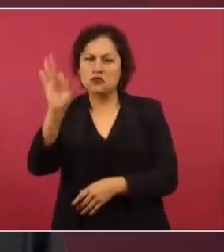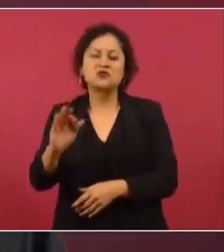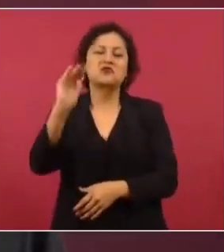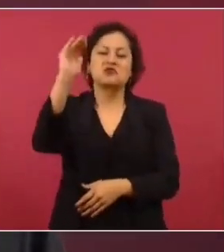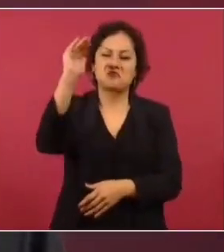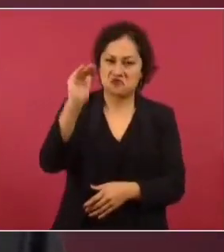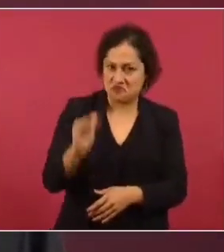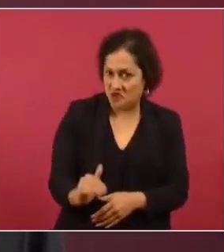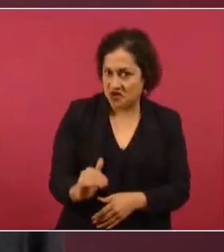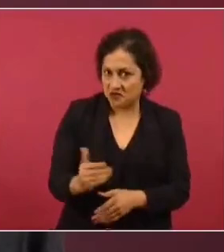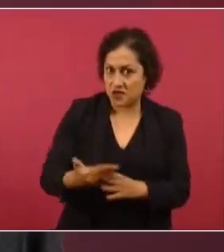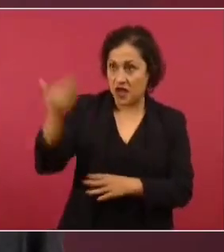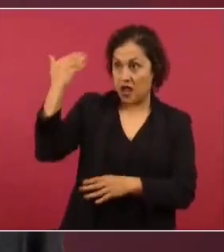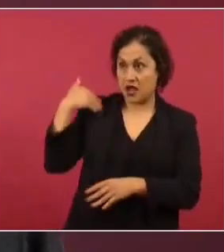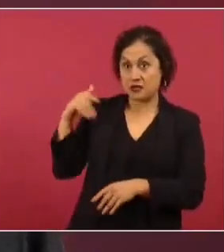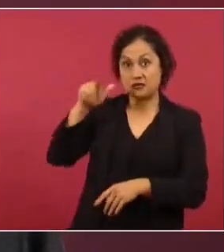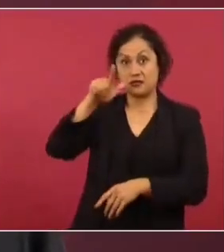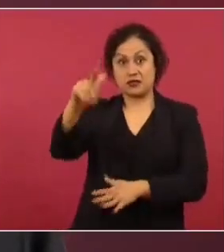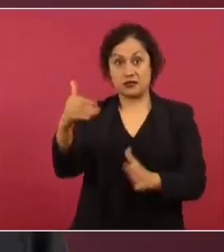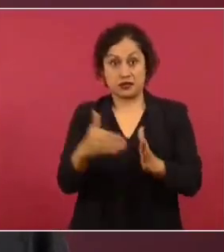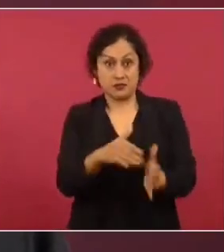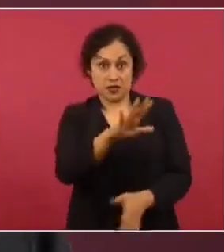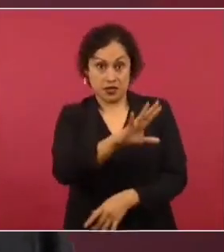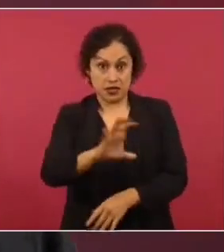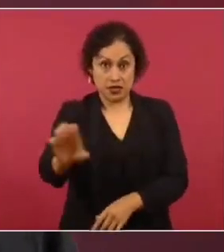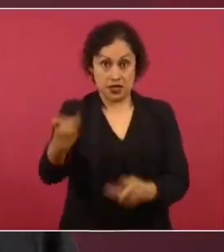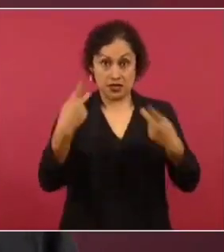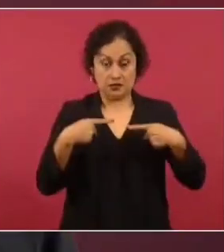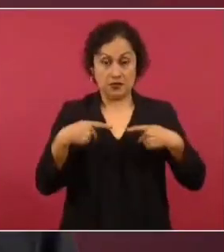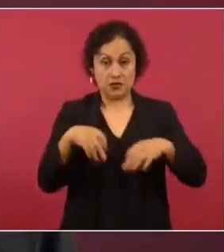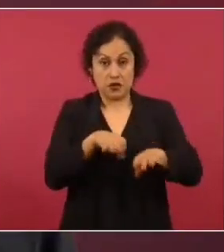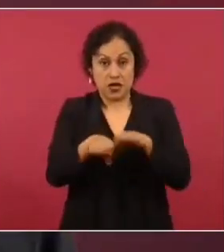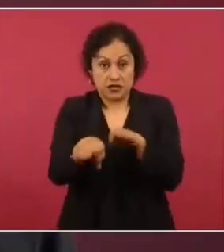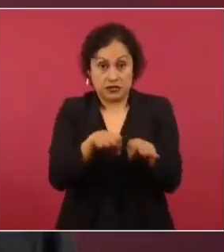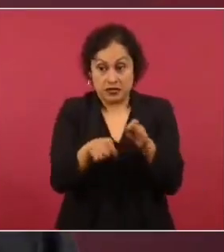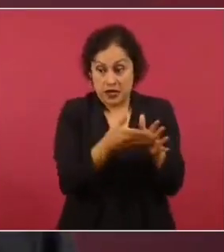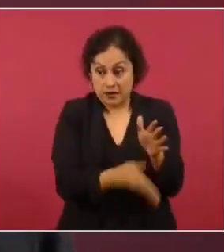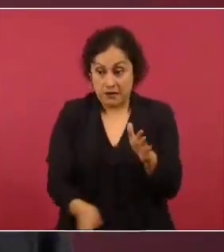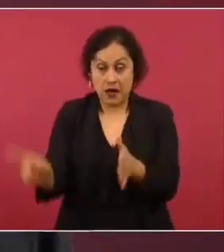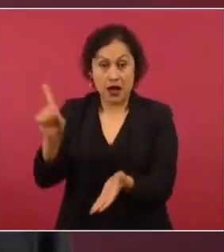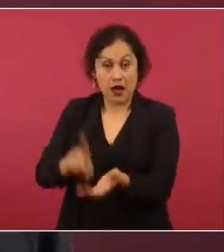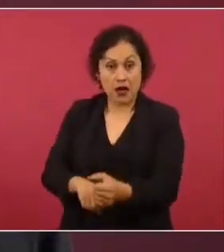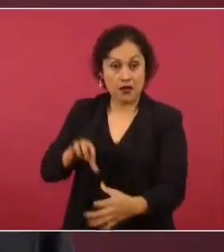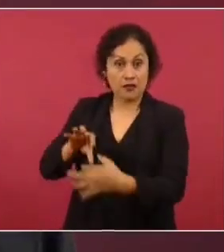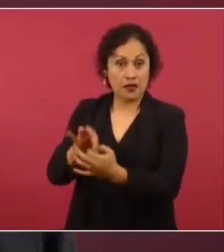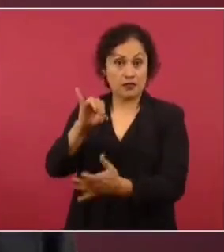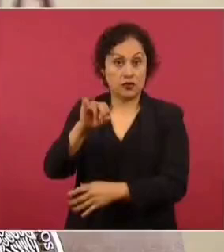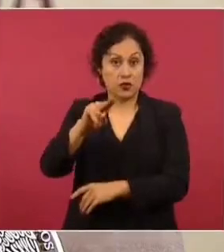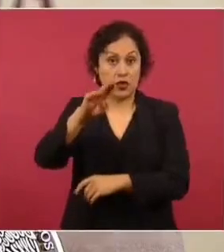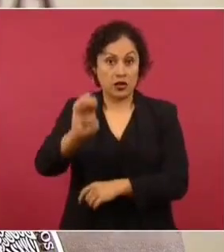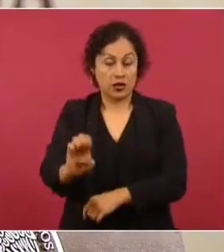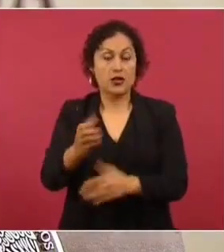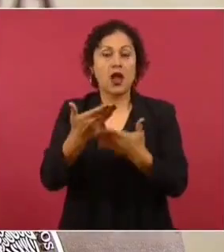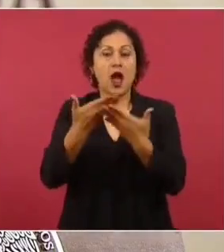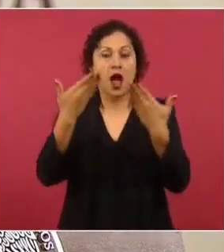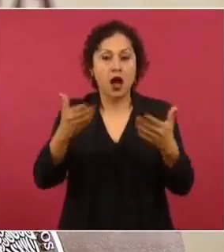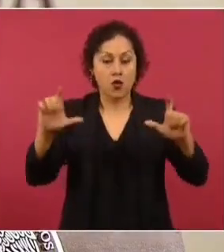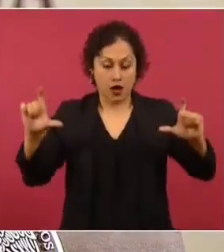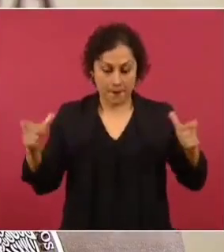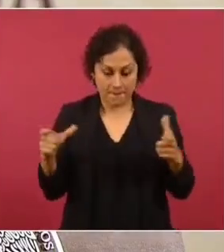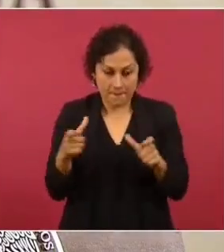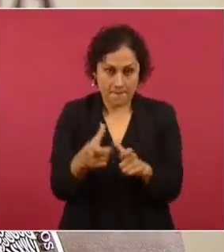de los 17 mil 500 trabajadores que aproximadamente tiene el Instituto Nacional Electoral. Se fortalece